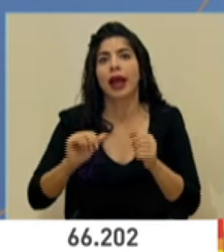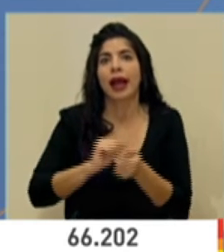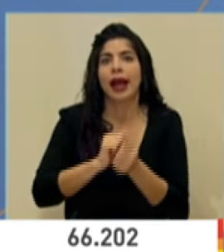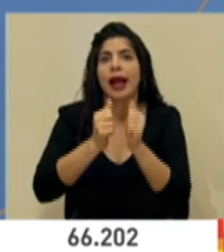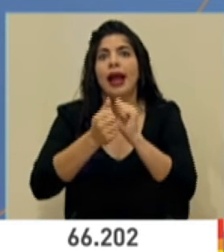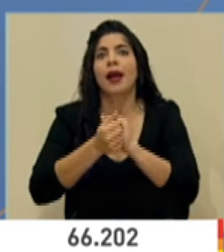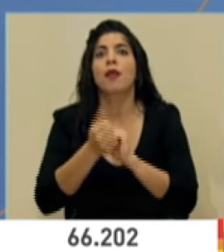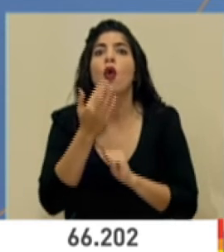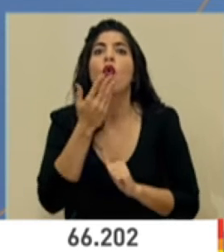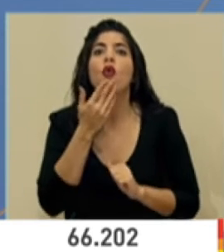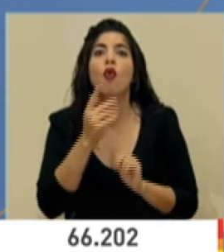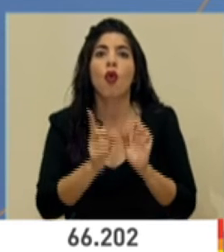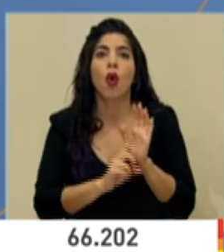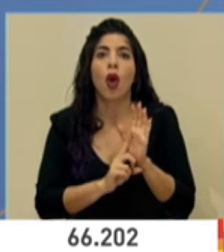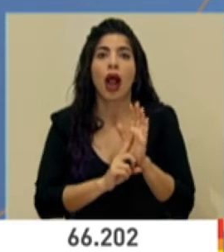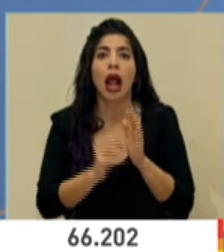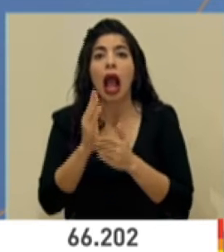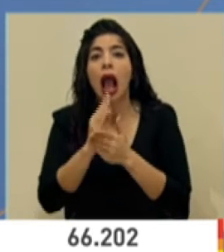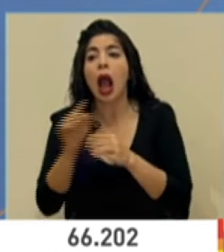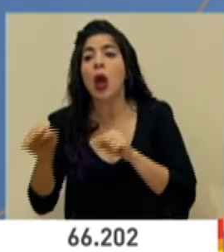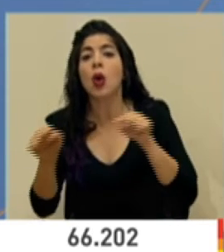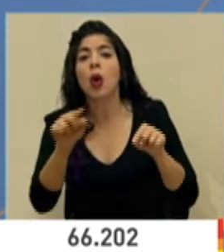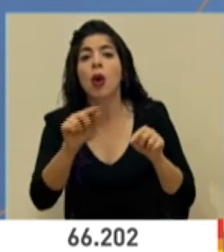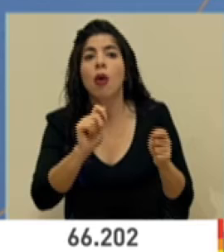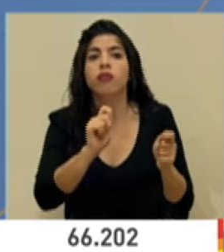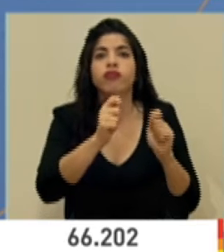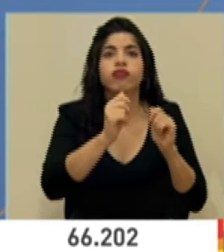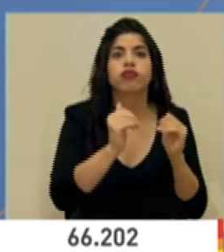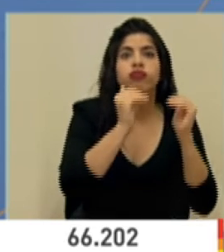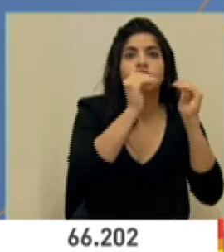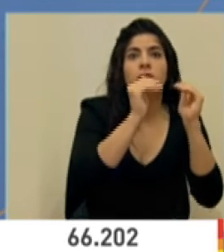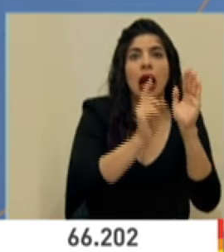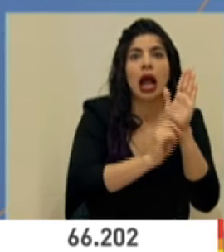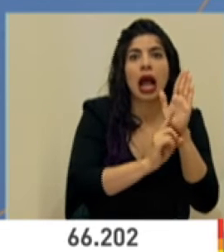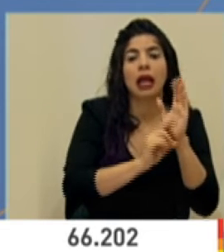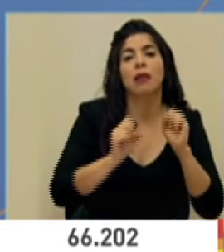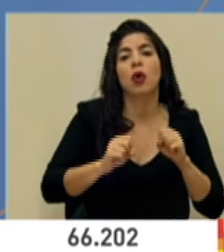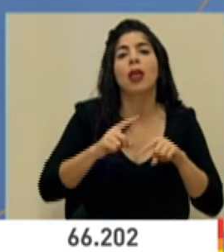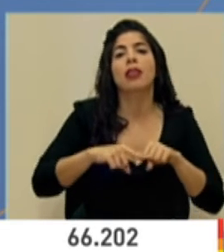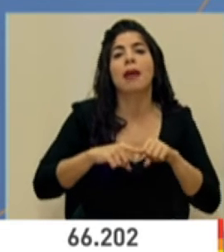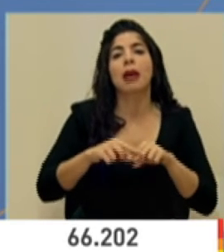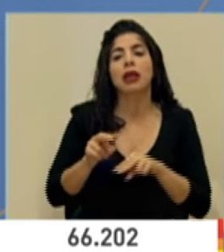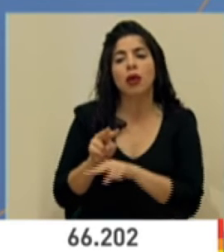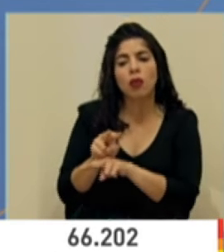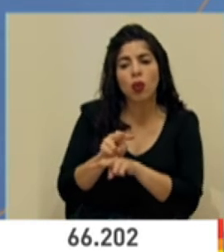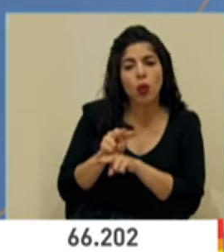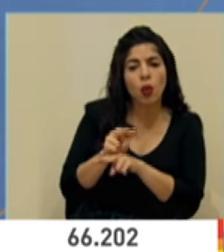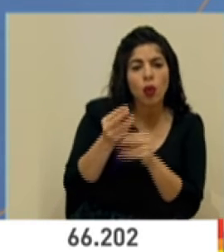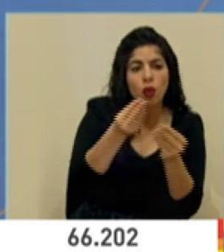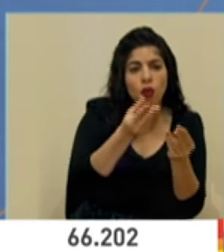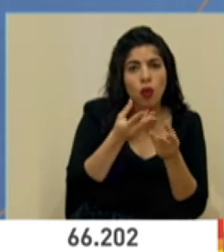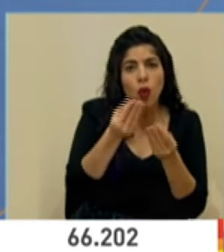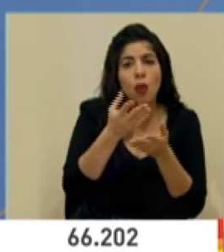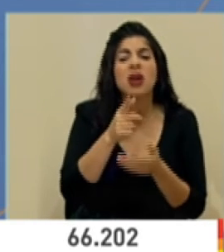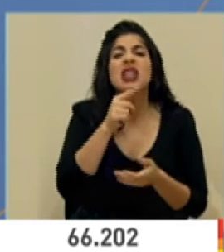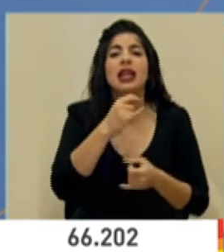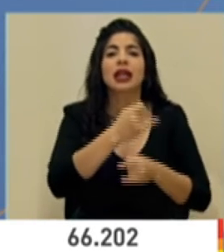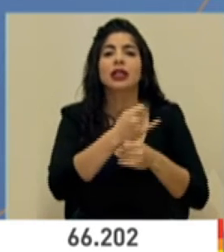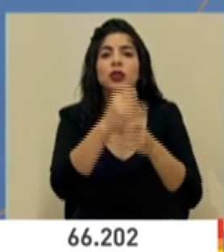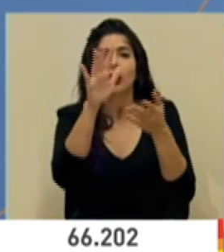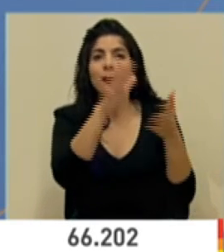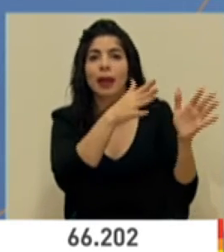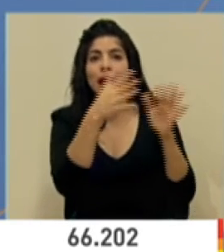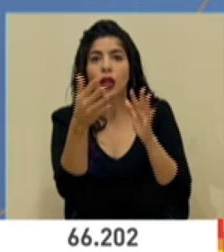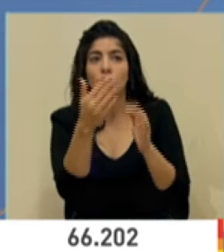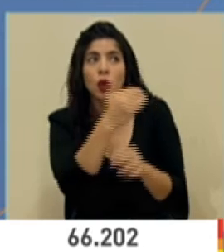alerta en algunos sitios particulares. Según las observaciones, el monitoreo y los informes que el Instituto Meteorológico Nacional